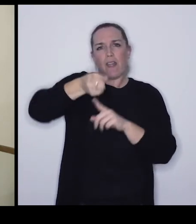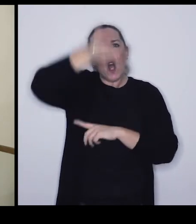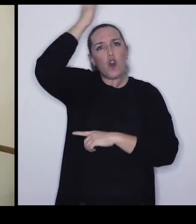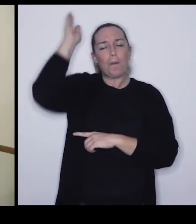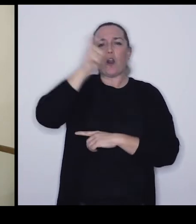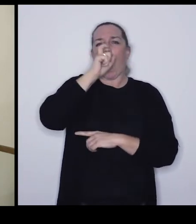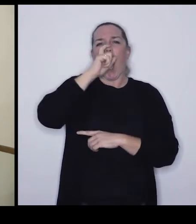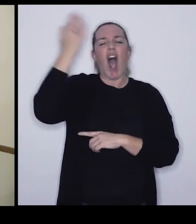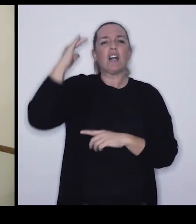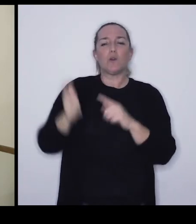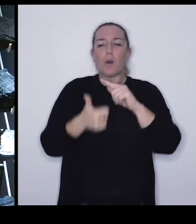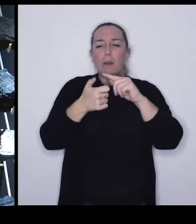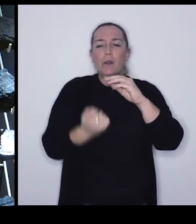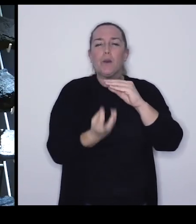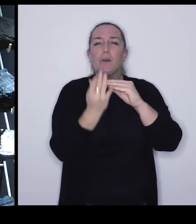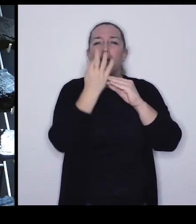estancias como en joyería.